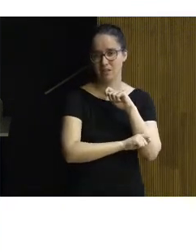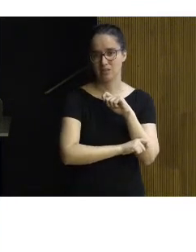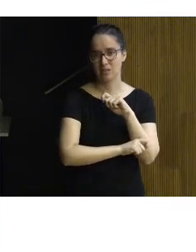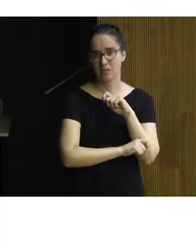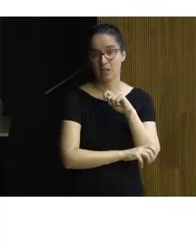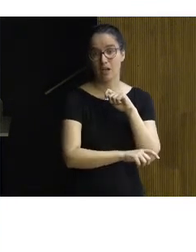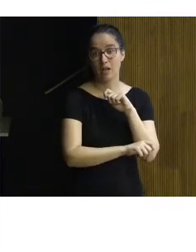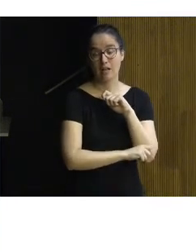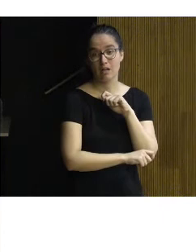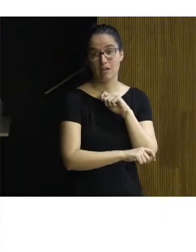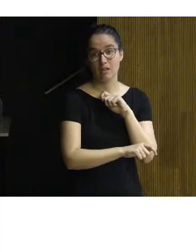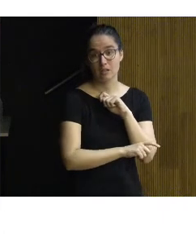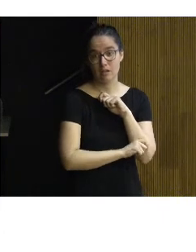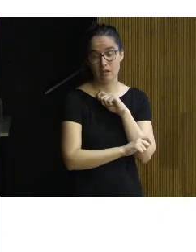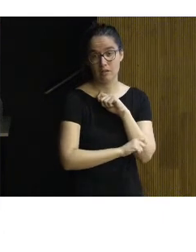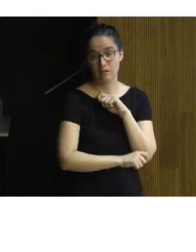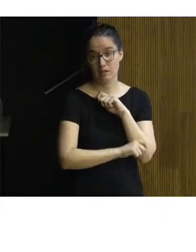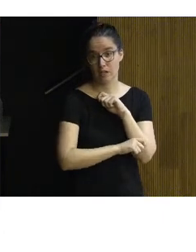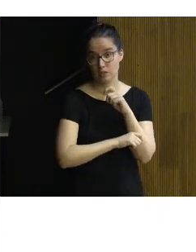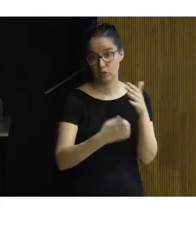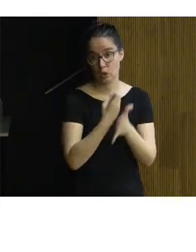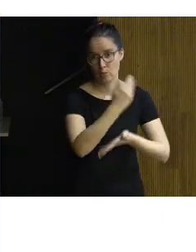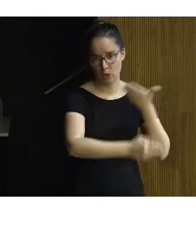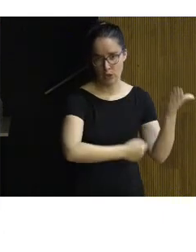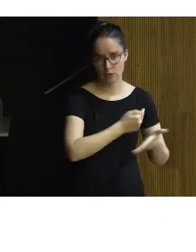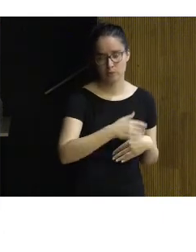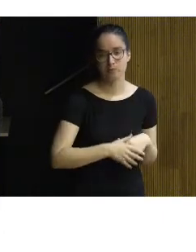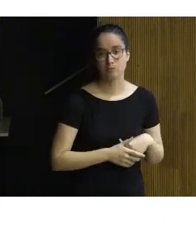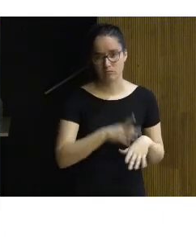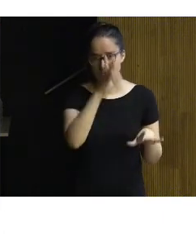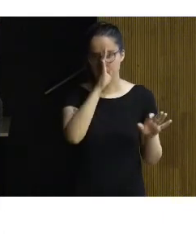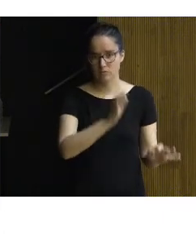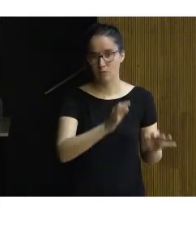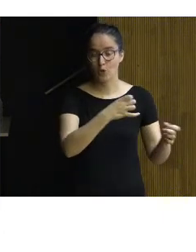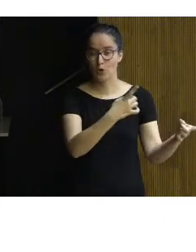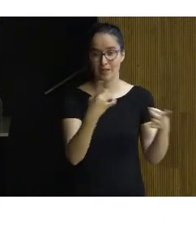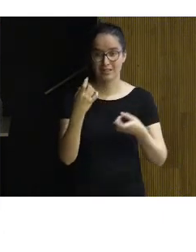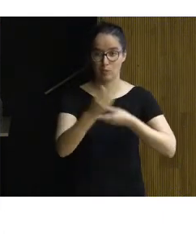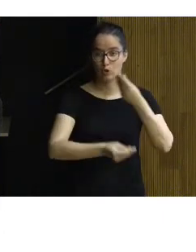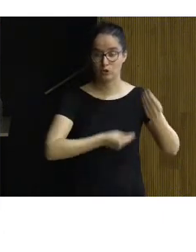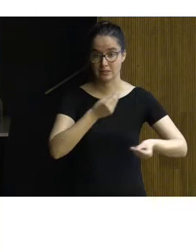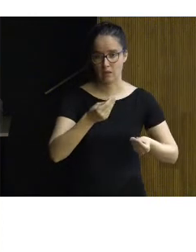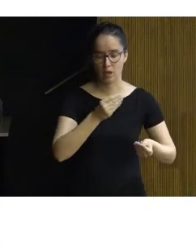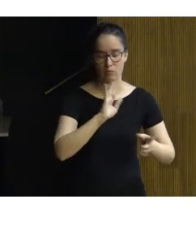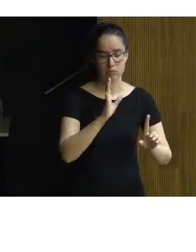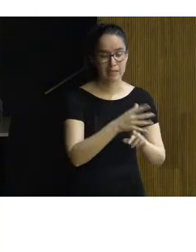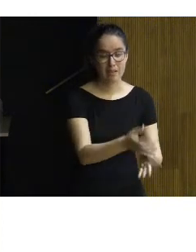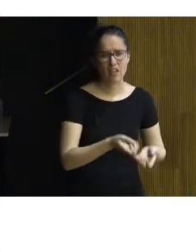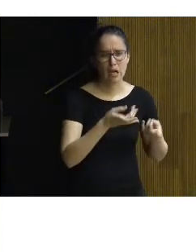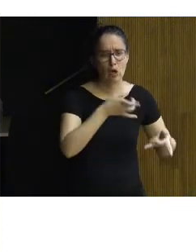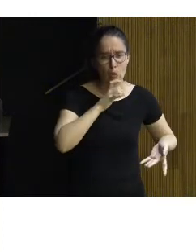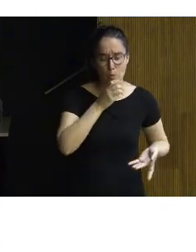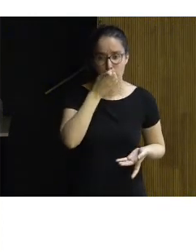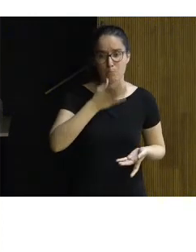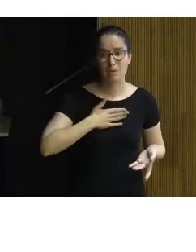nos van a conducir en todo el proceso. Evidentemente, necesitamos realizar un diagnóstico sobre el bien